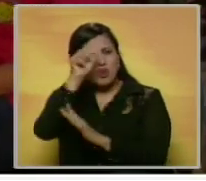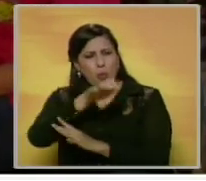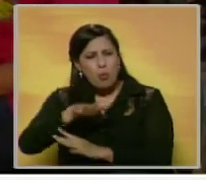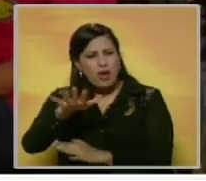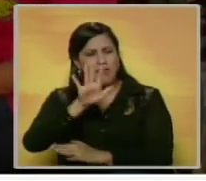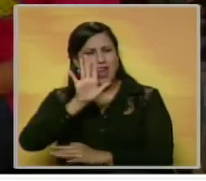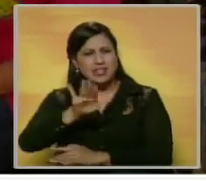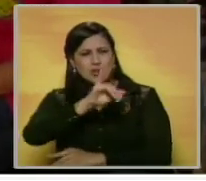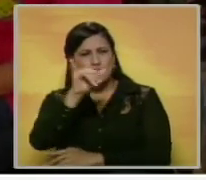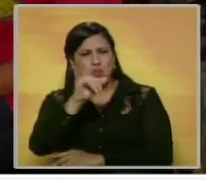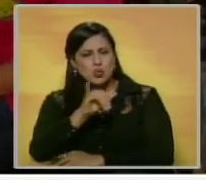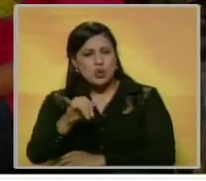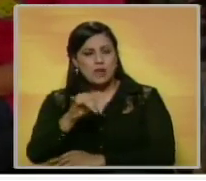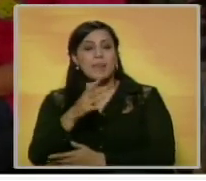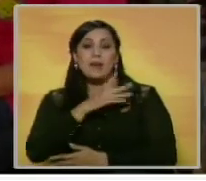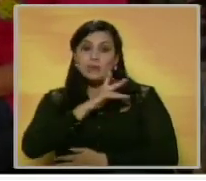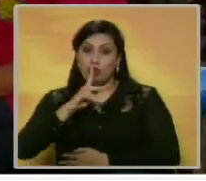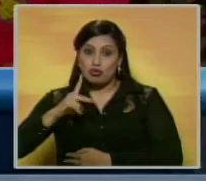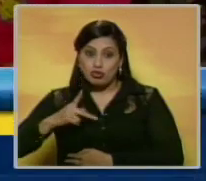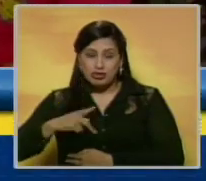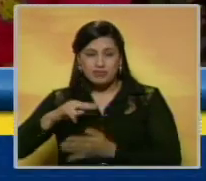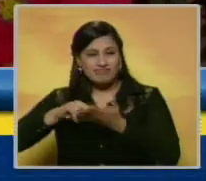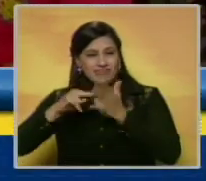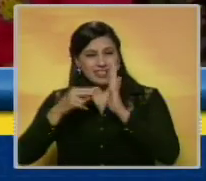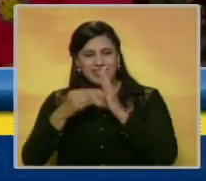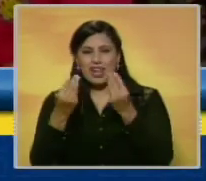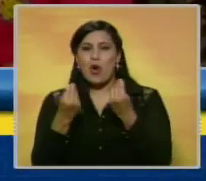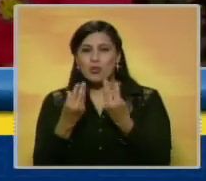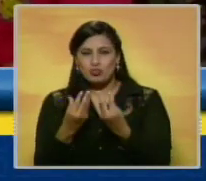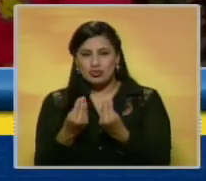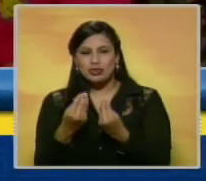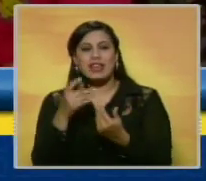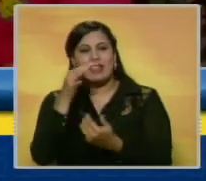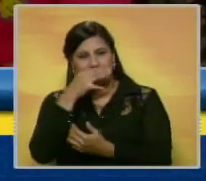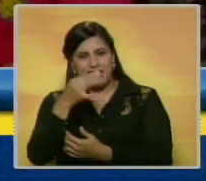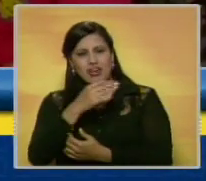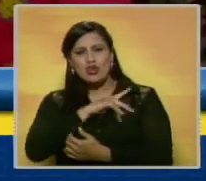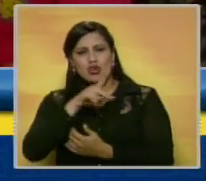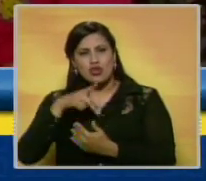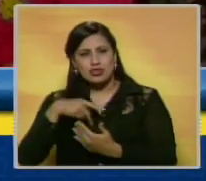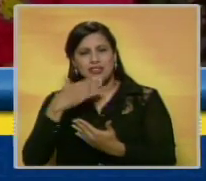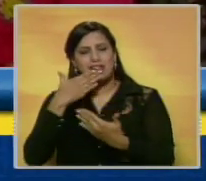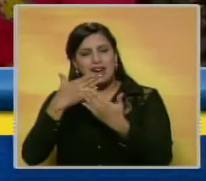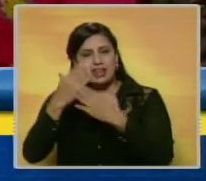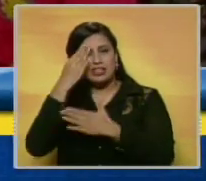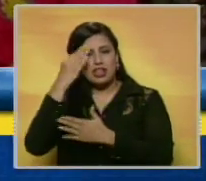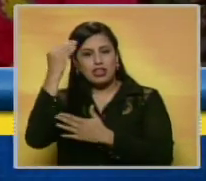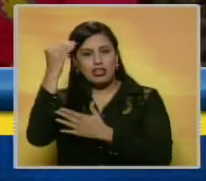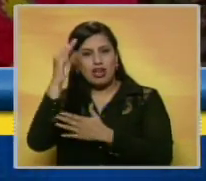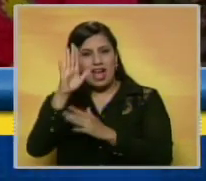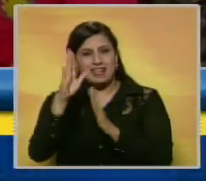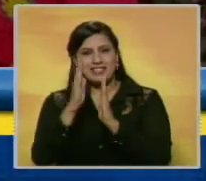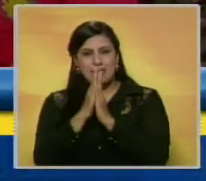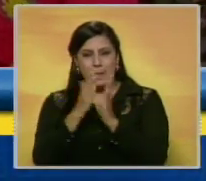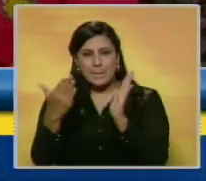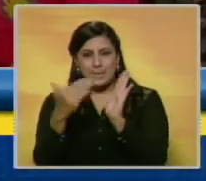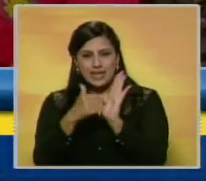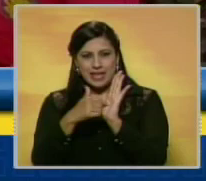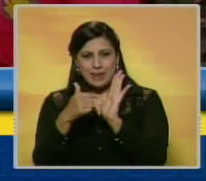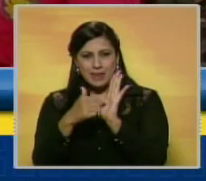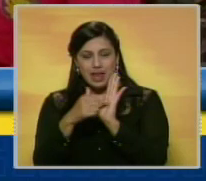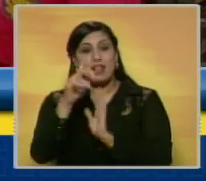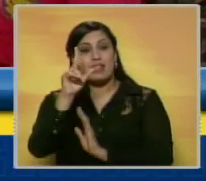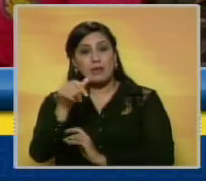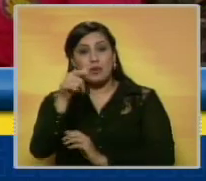como es el Estado Zulia? Bien, para nosotros significa mucho y ciertamente elevamos una acción de gracias como lo dice el Salmo de la Sagrada